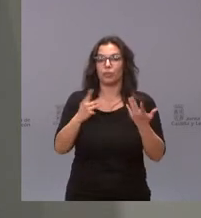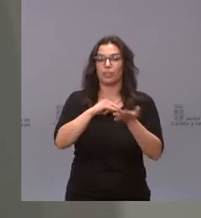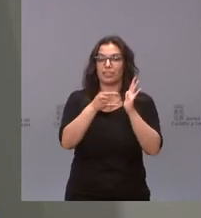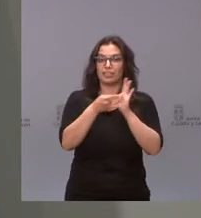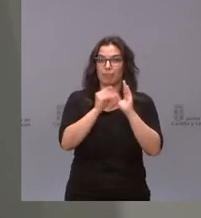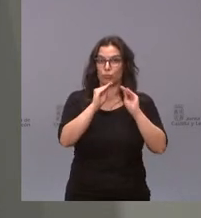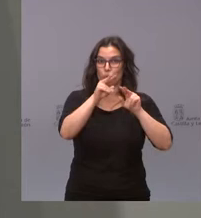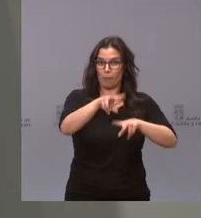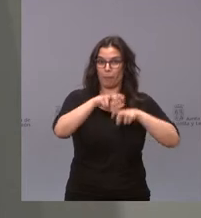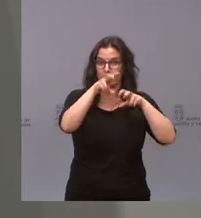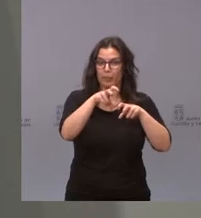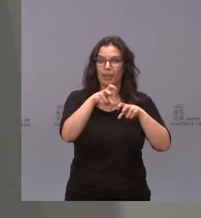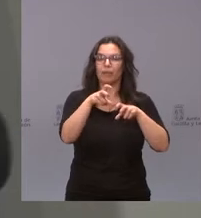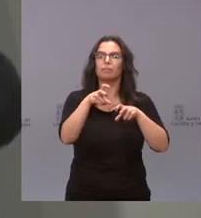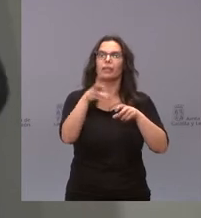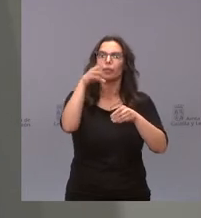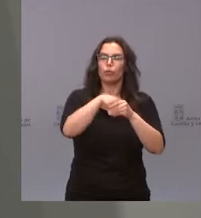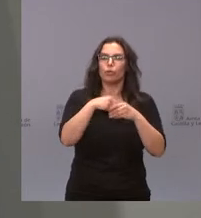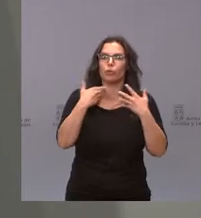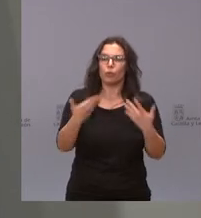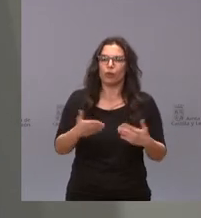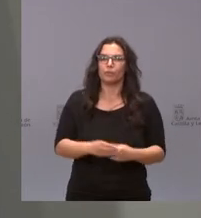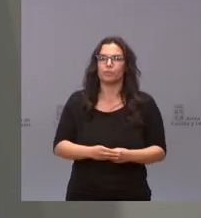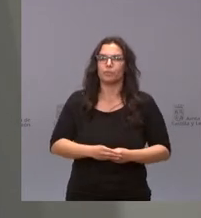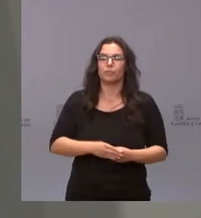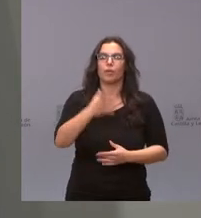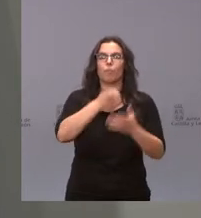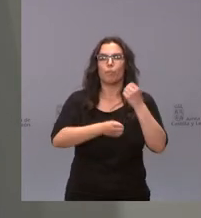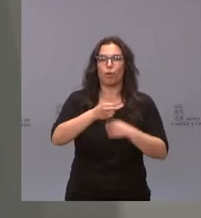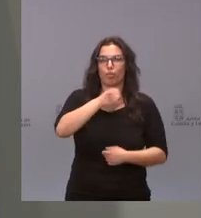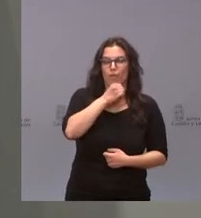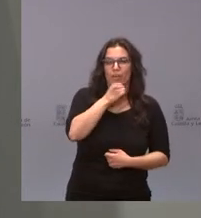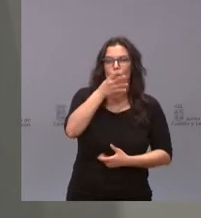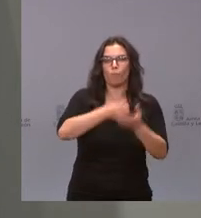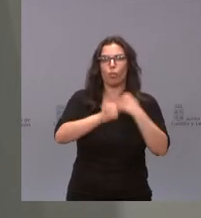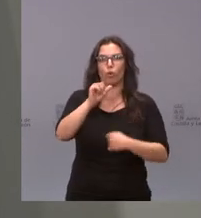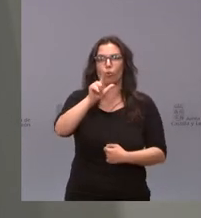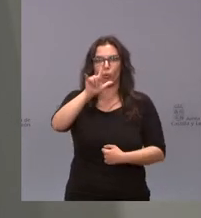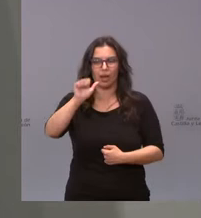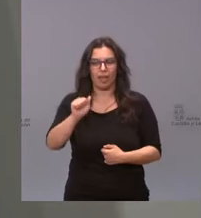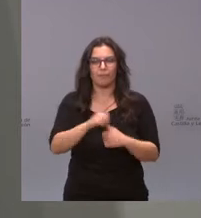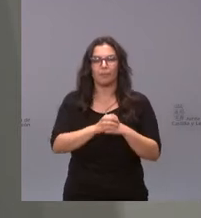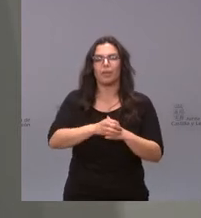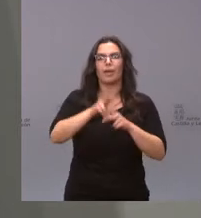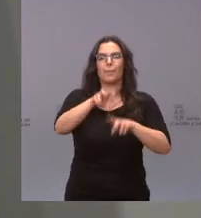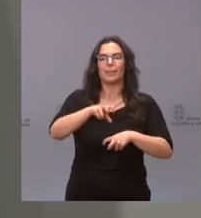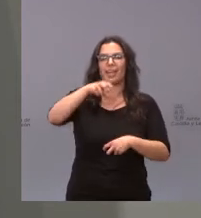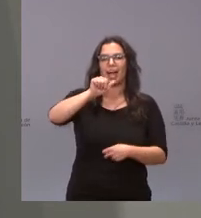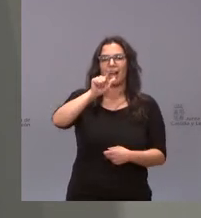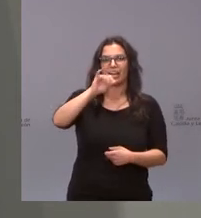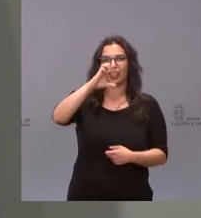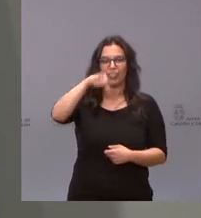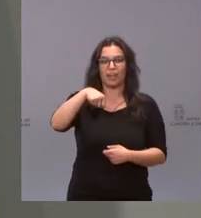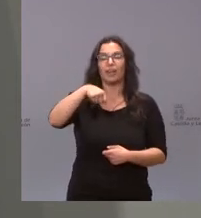se incluyen los siguientes enclaves que son el Pozo Viejo, el Pozo Julia, Mina Alicia, Mina Negrín, el